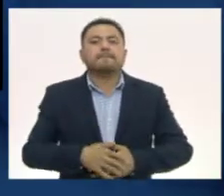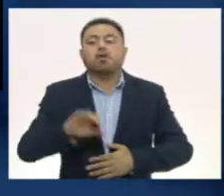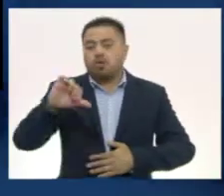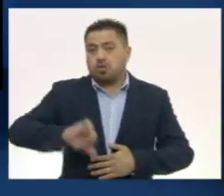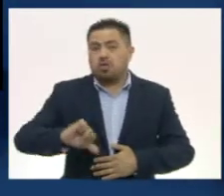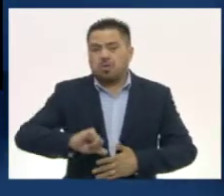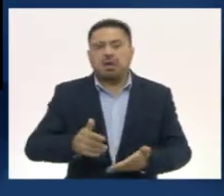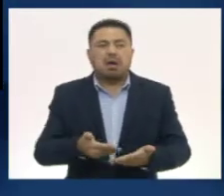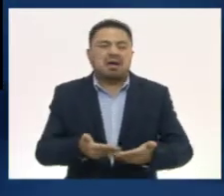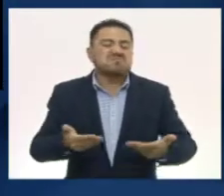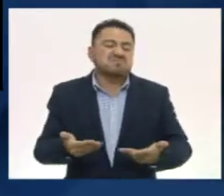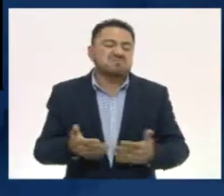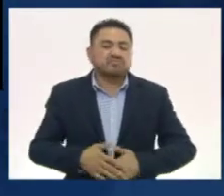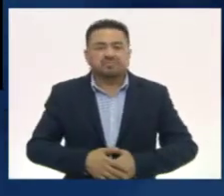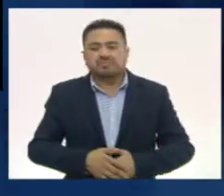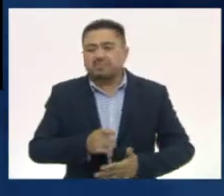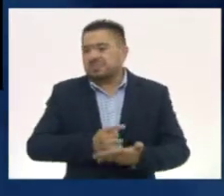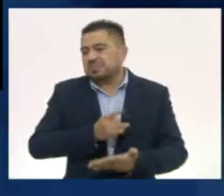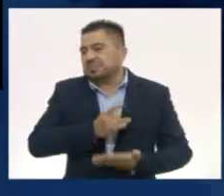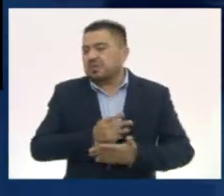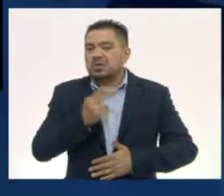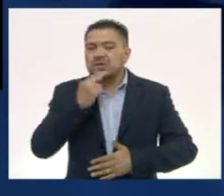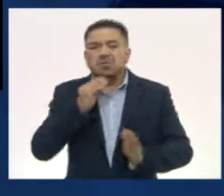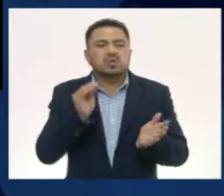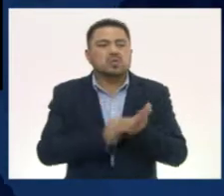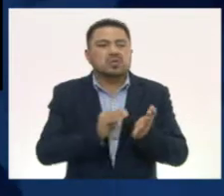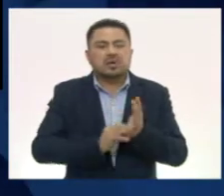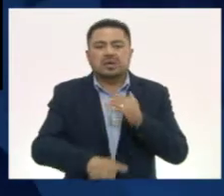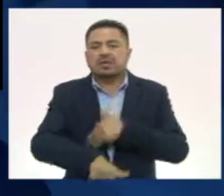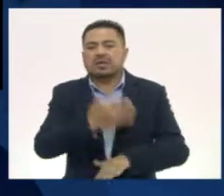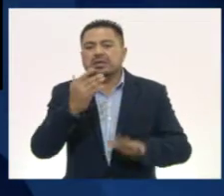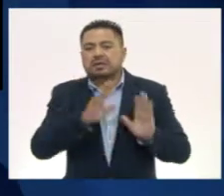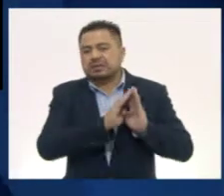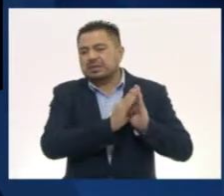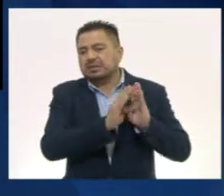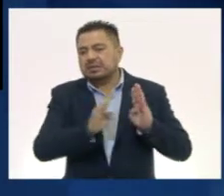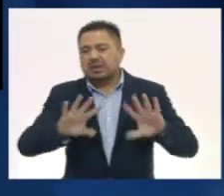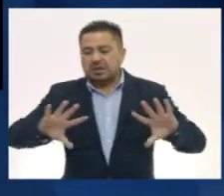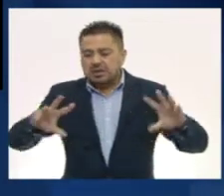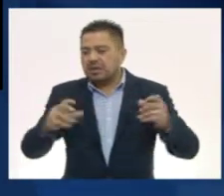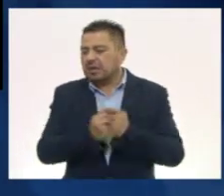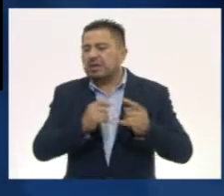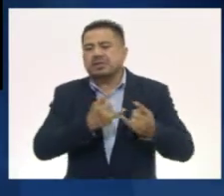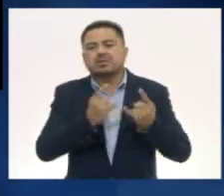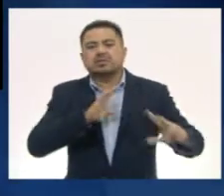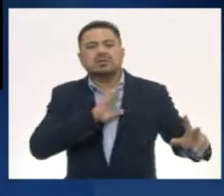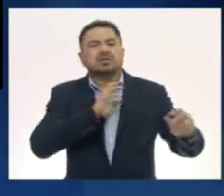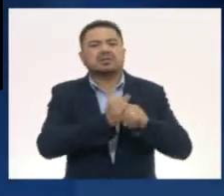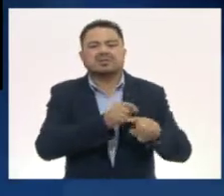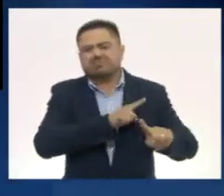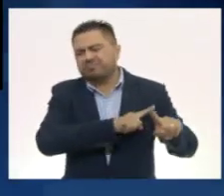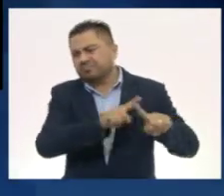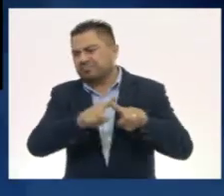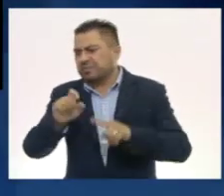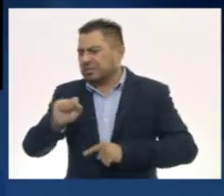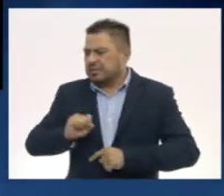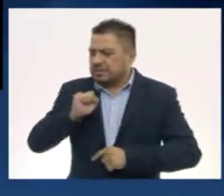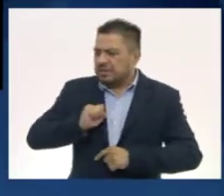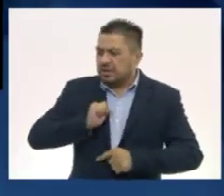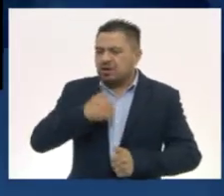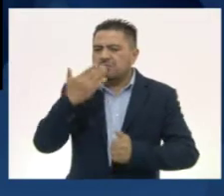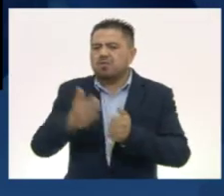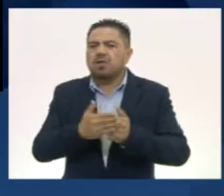Hoy, lamentablemente, solo se conservan 15 ejemplares de la época prehispánica y varios cientos de los siglos posteriores,